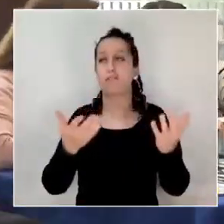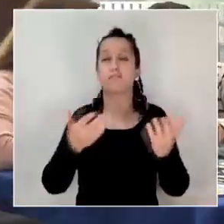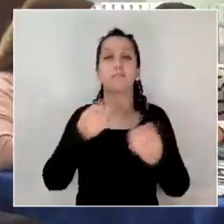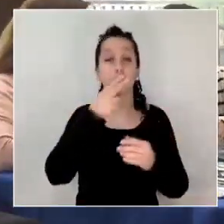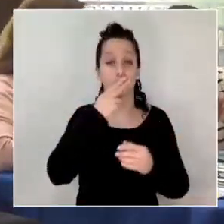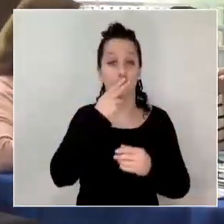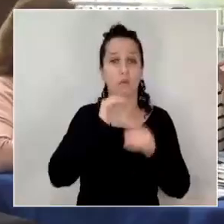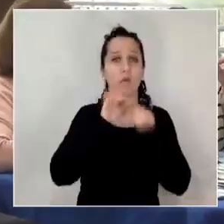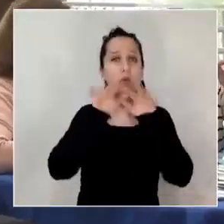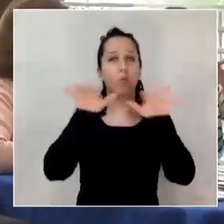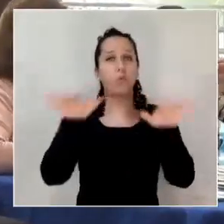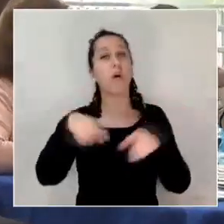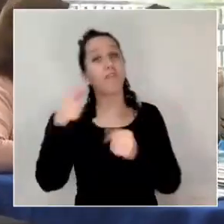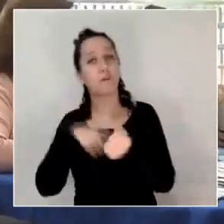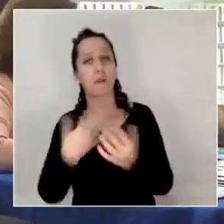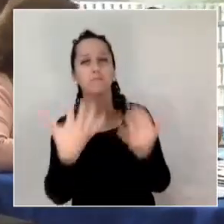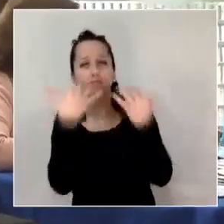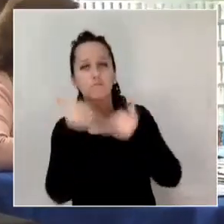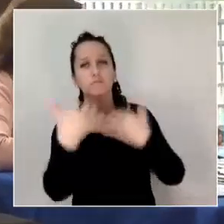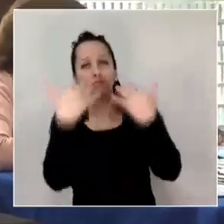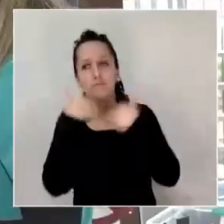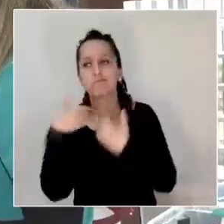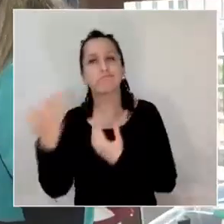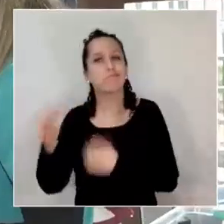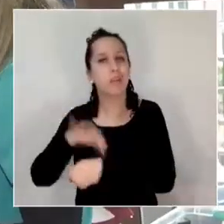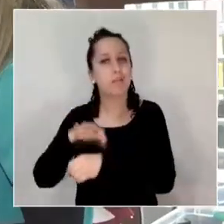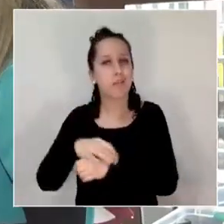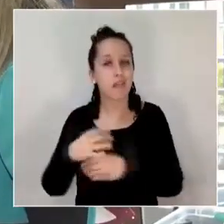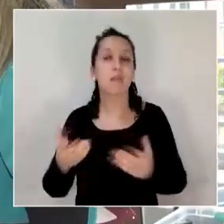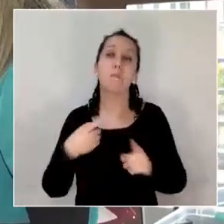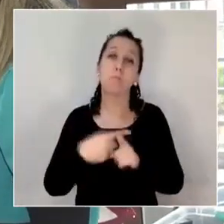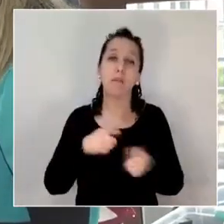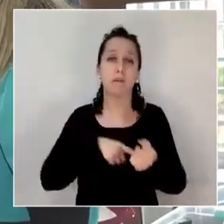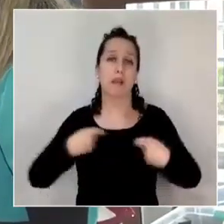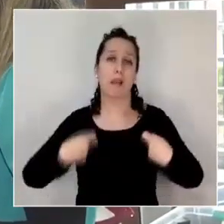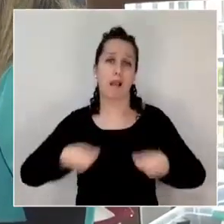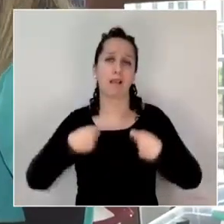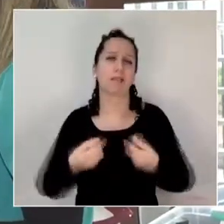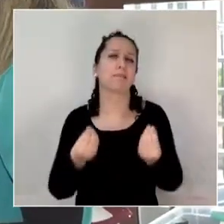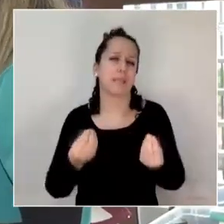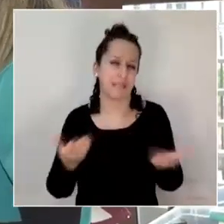pasivos y un gasto innecesario en el presupuesto personal y familiar.